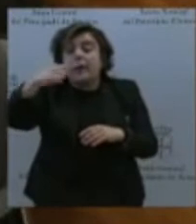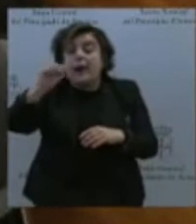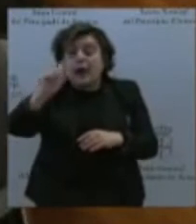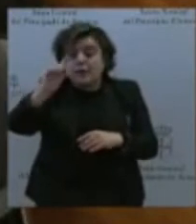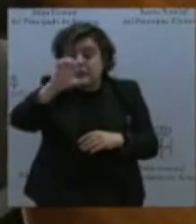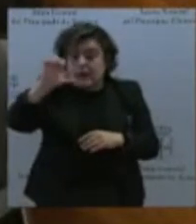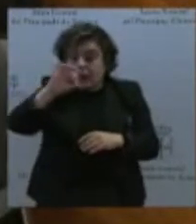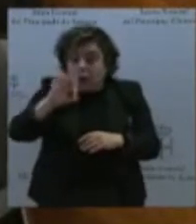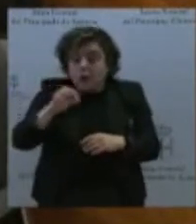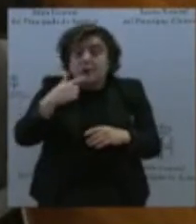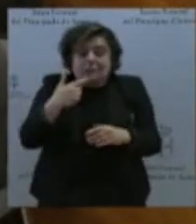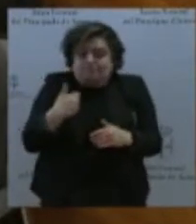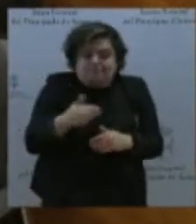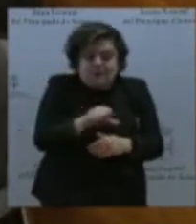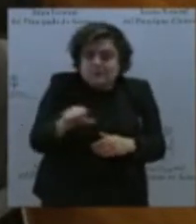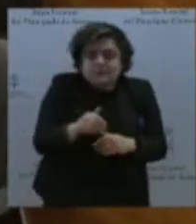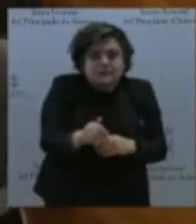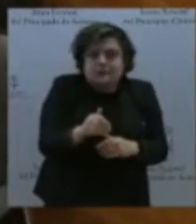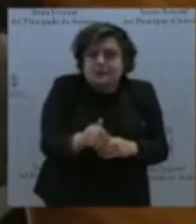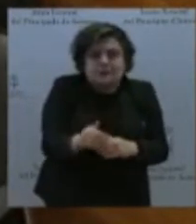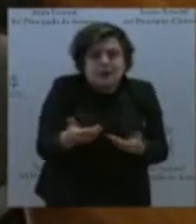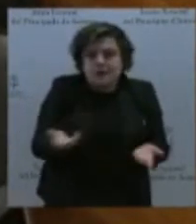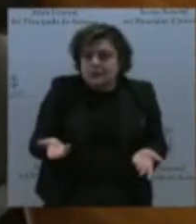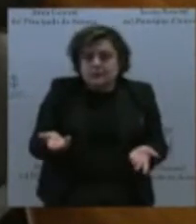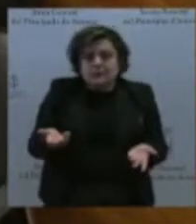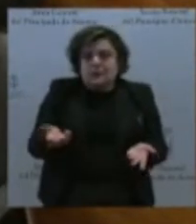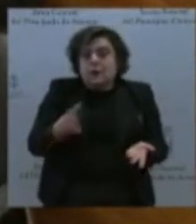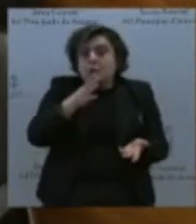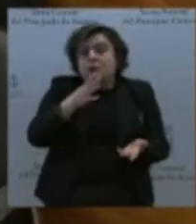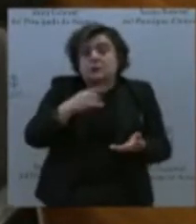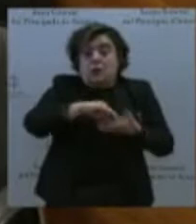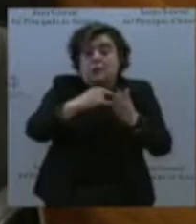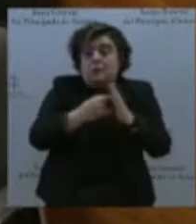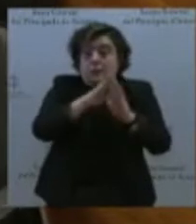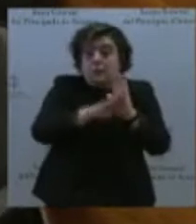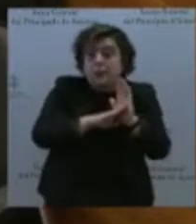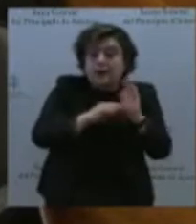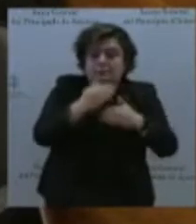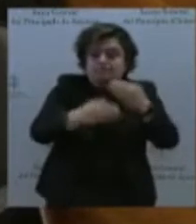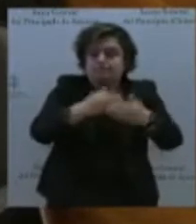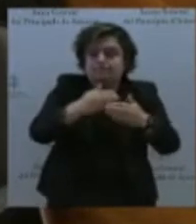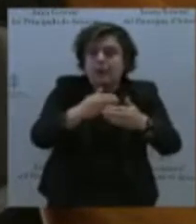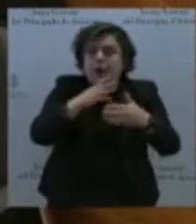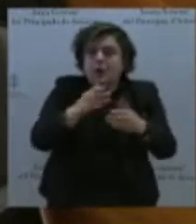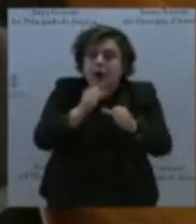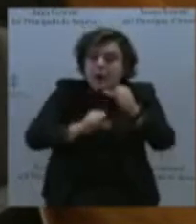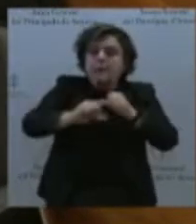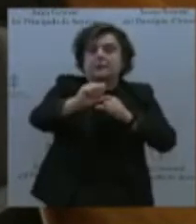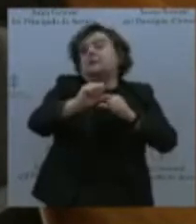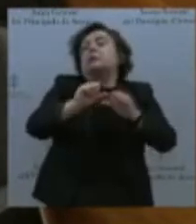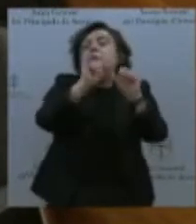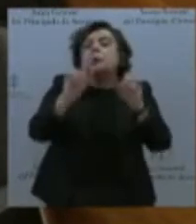más. Para el desarrollo de este plan del que hablo, se ha partido del modelo actual de uso compartido en las líneas de transporte escolar, de la educación